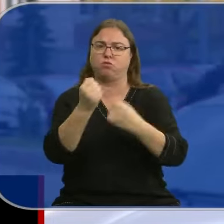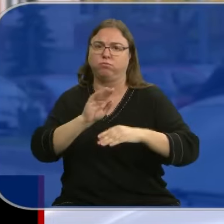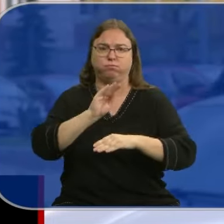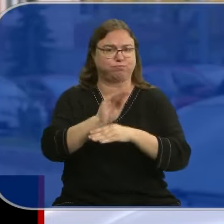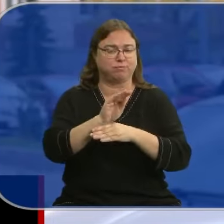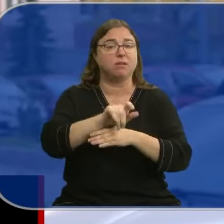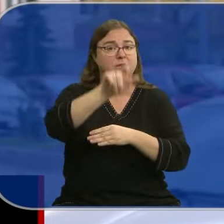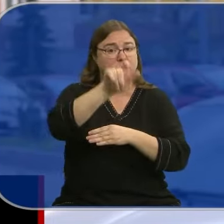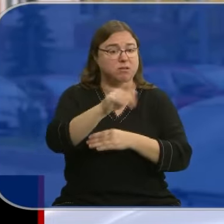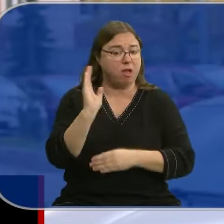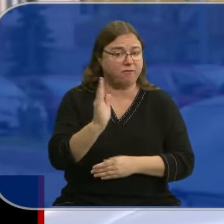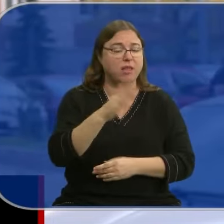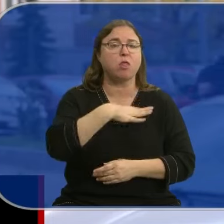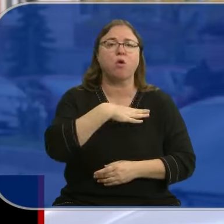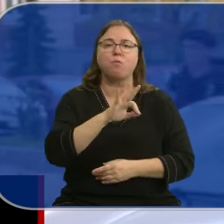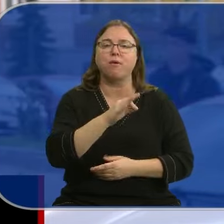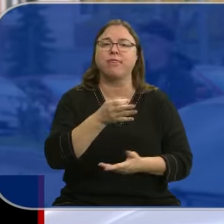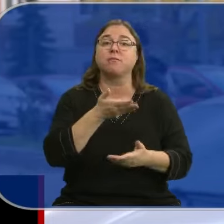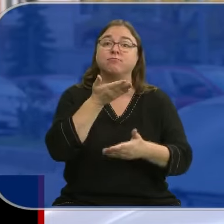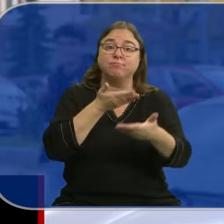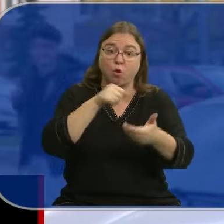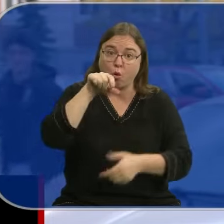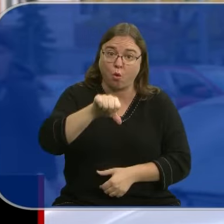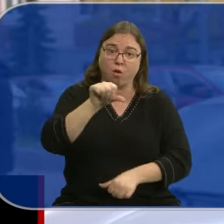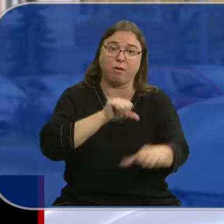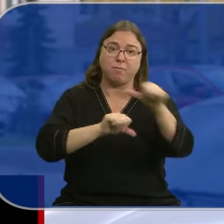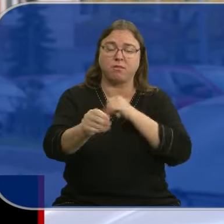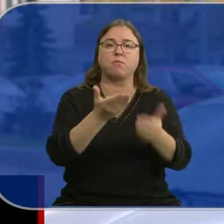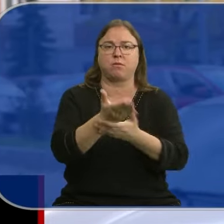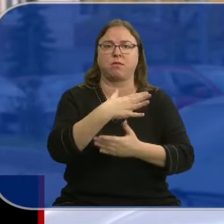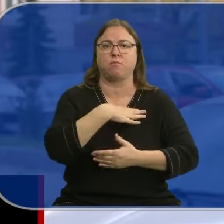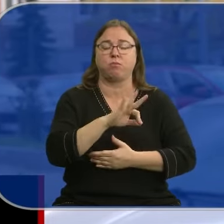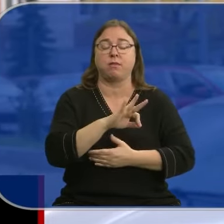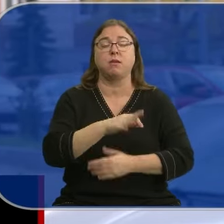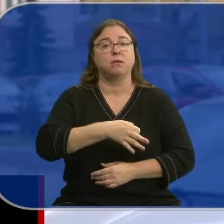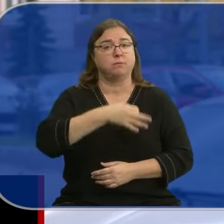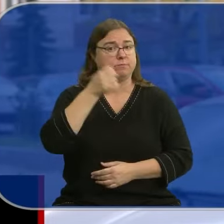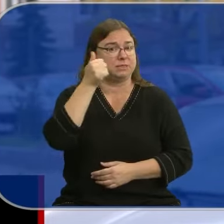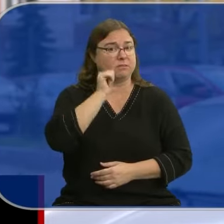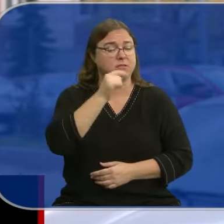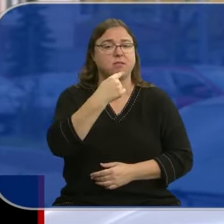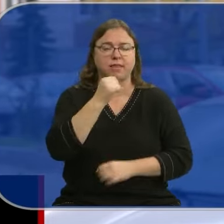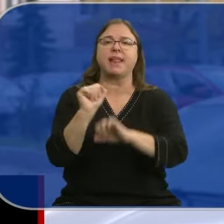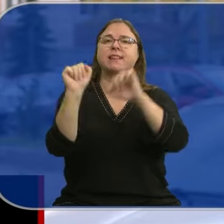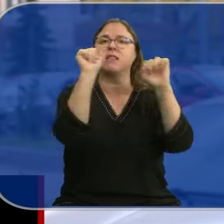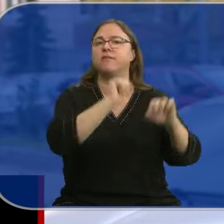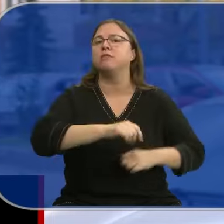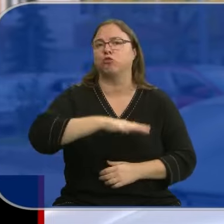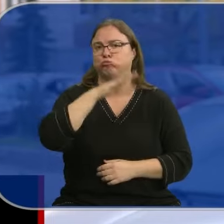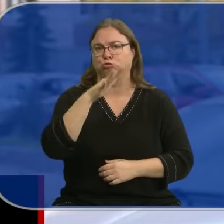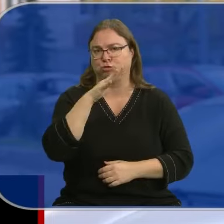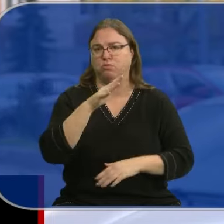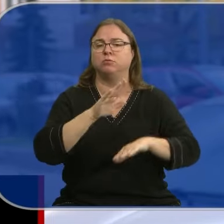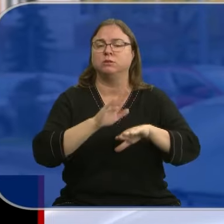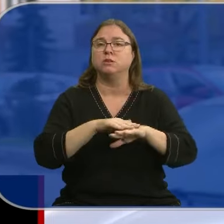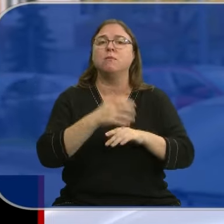Ayudas que los damnificados pueden solicitar desde el día de hoy. Y en su intervención Sánchez también ha defendido los motivos que le llevaron a